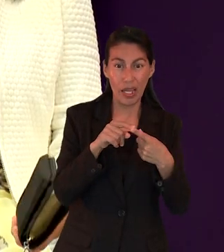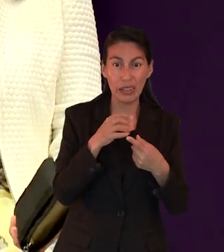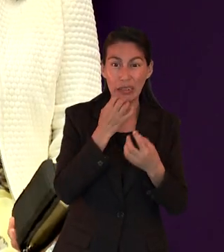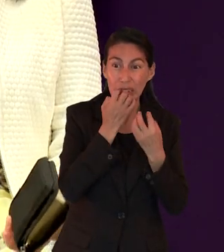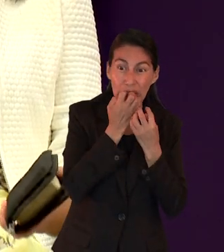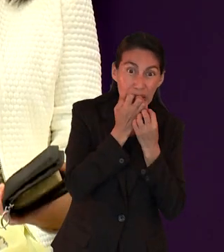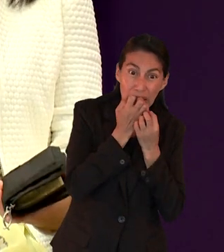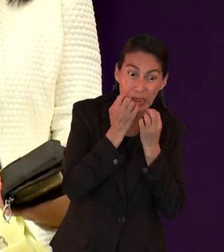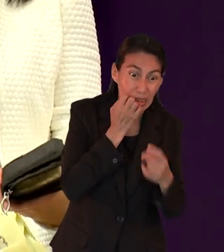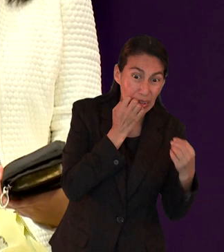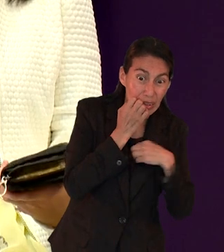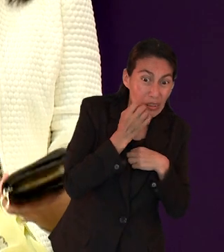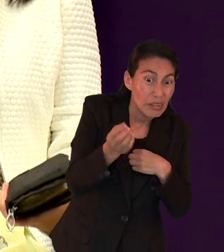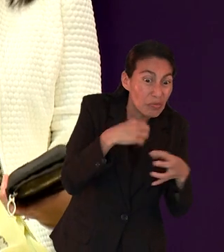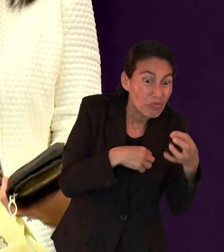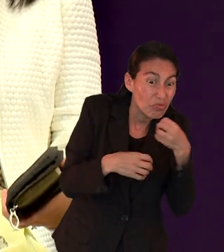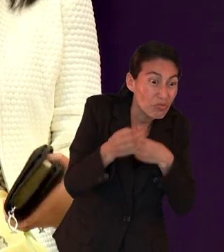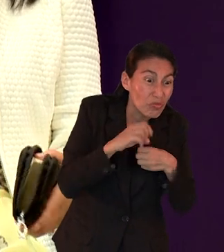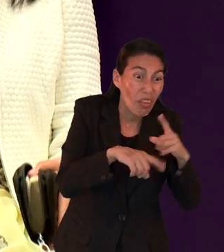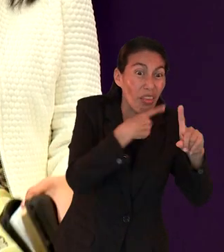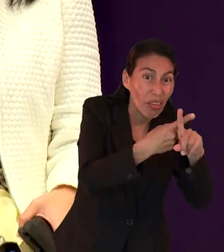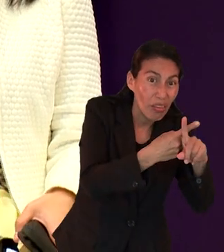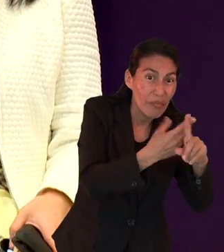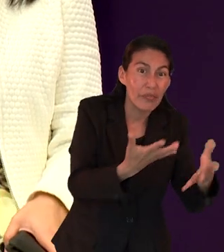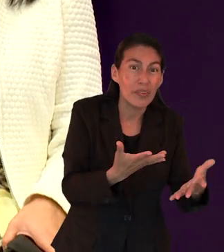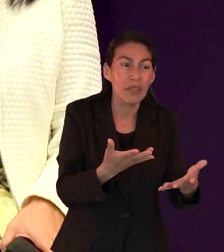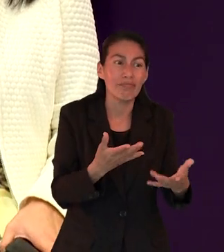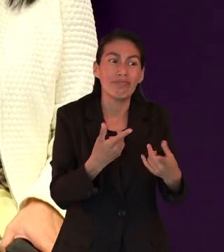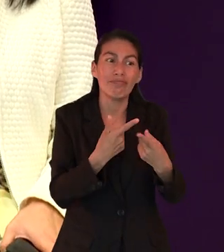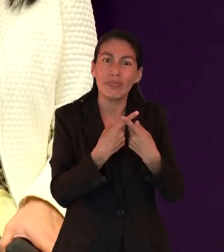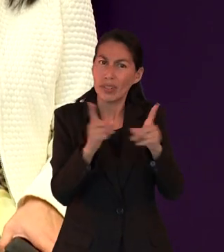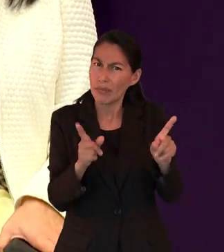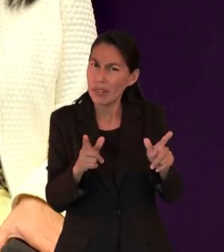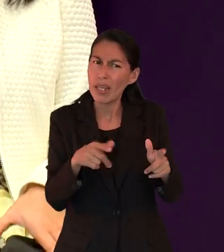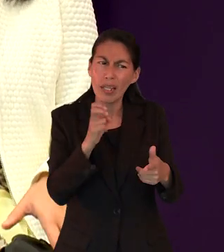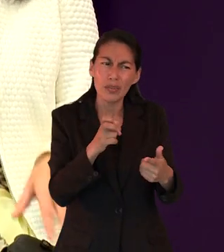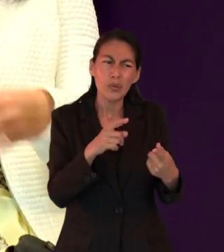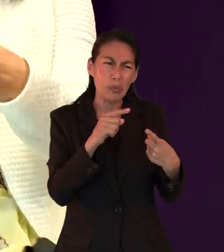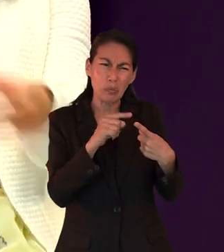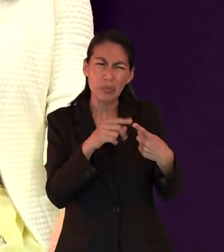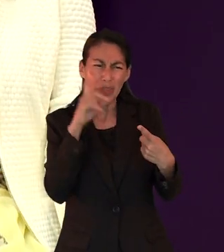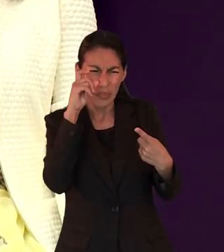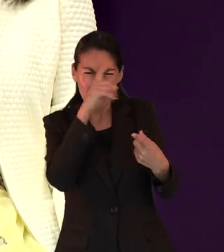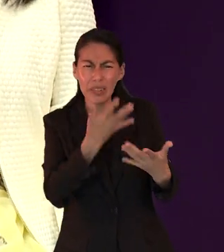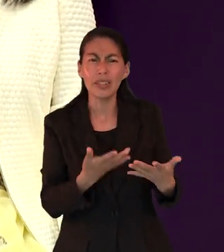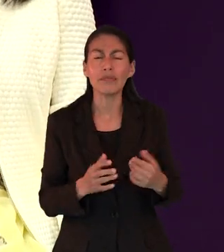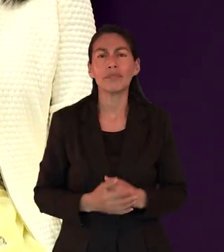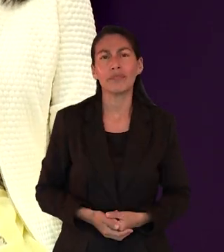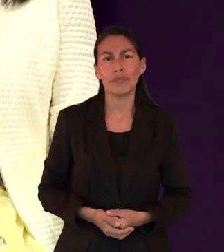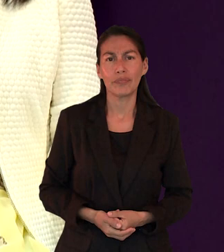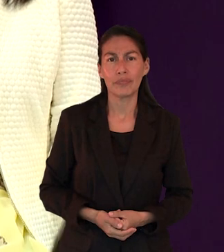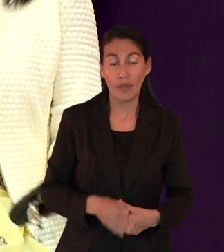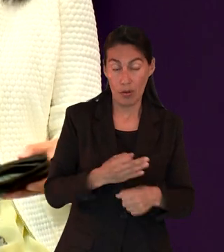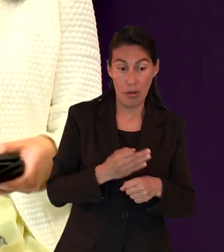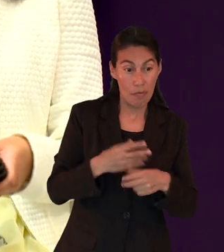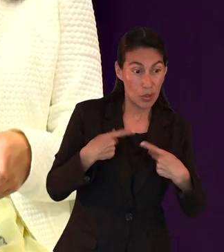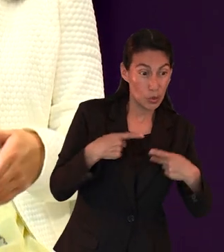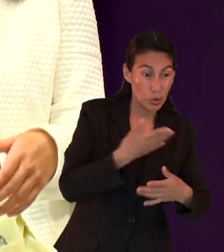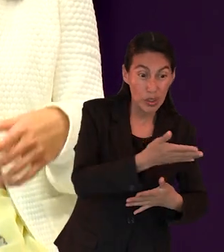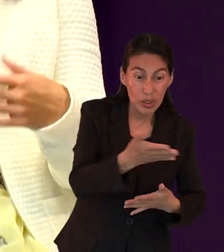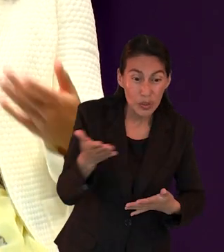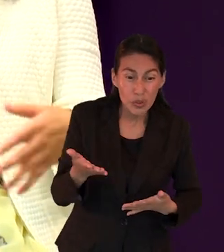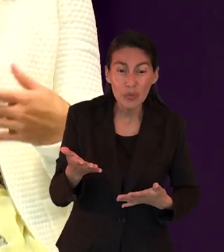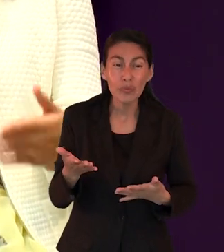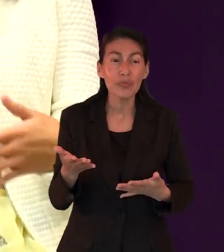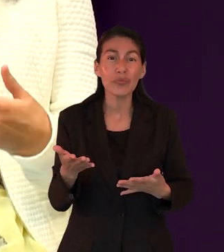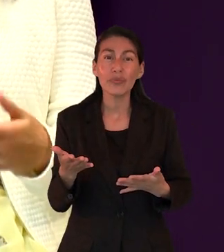la codicia y la inmoralidad sexual. Y es que yo creo que es muy importante porque quizás en nuestra sociedad podemos encontrar que